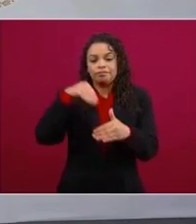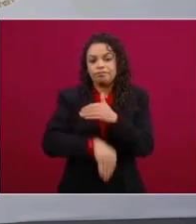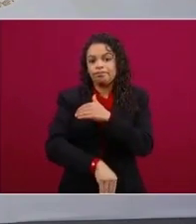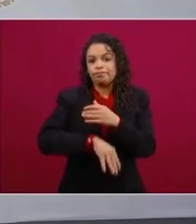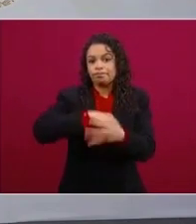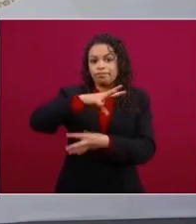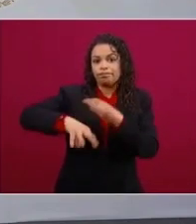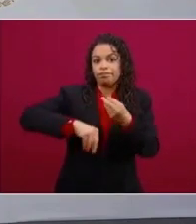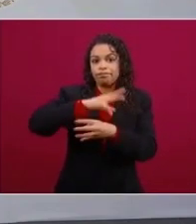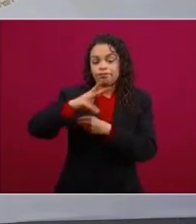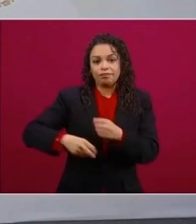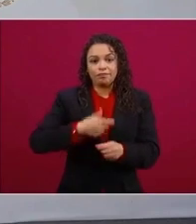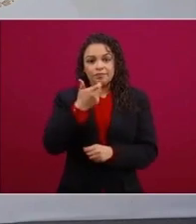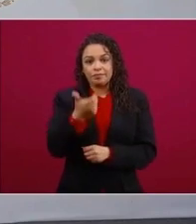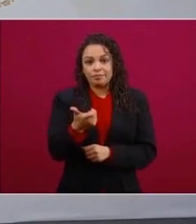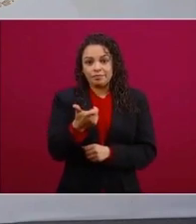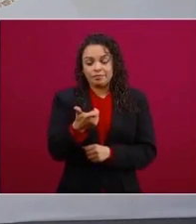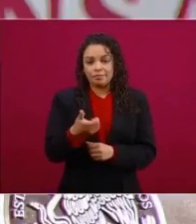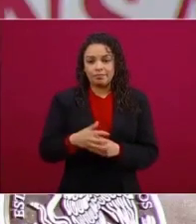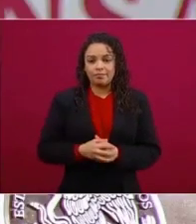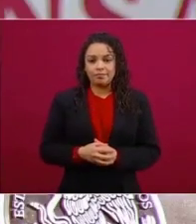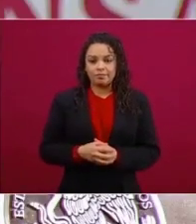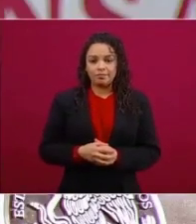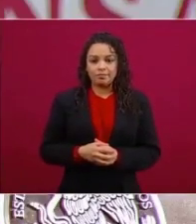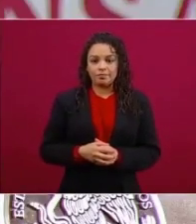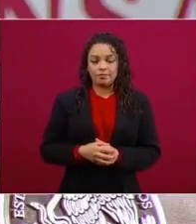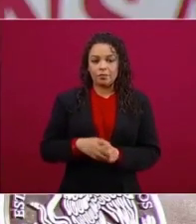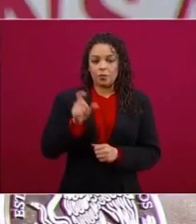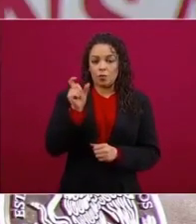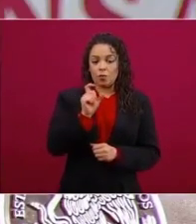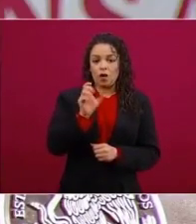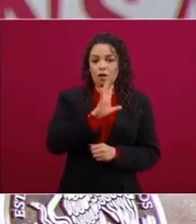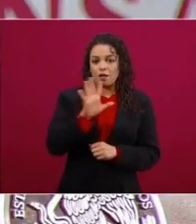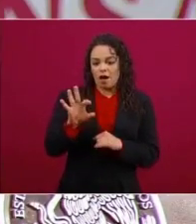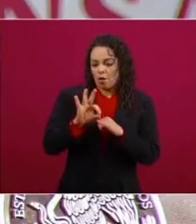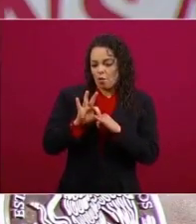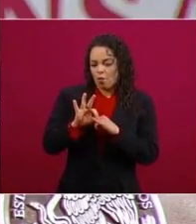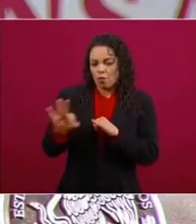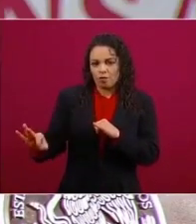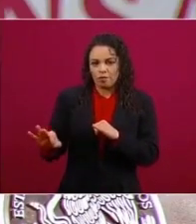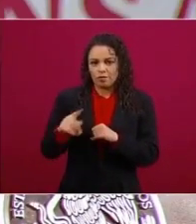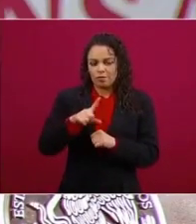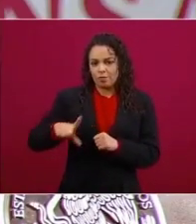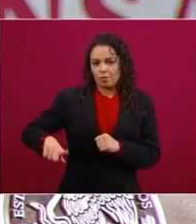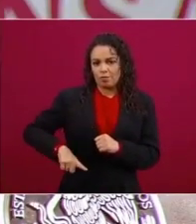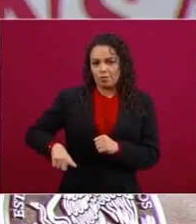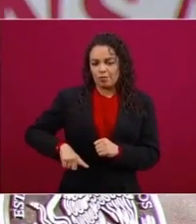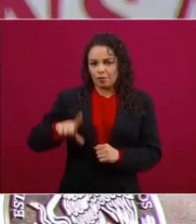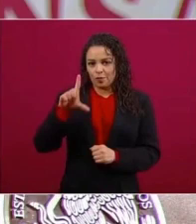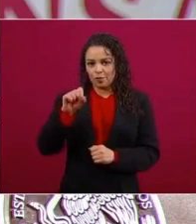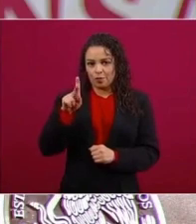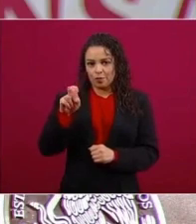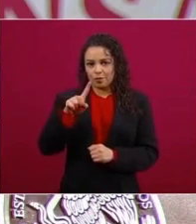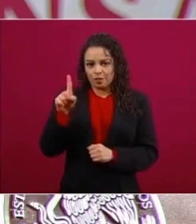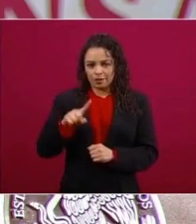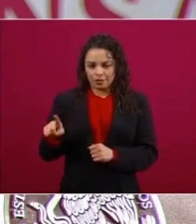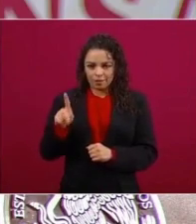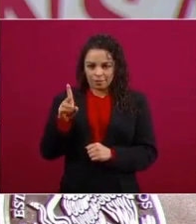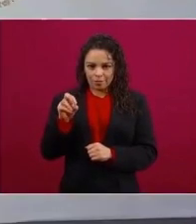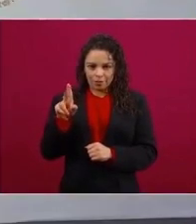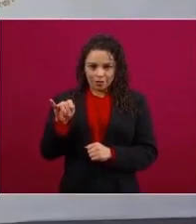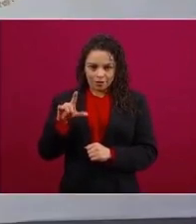señale que todas las plumas que escriben en el Universal o en Reforma son neoliberales